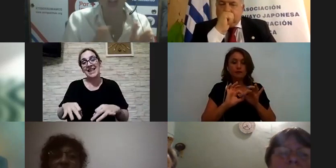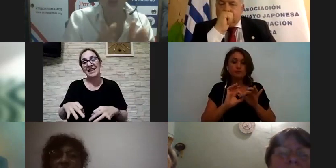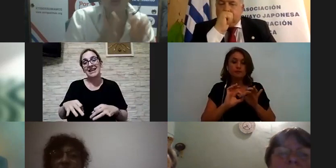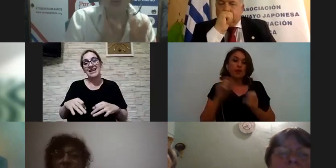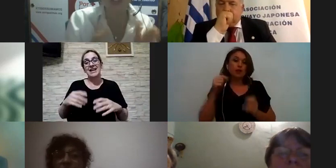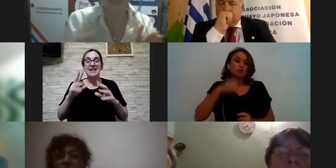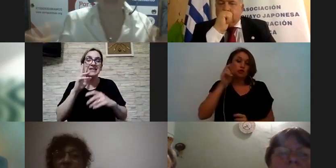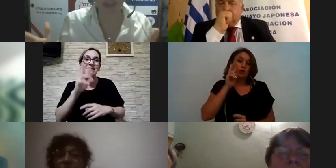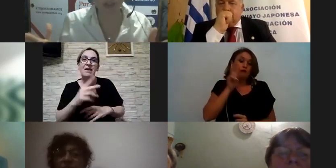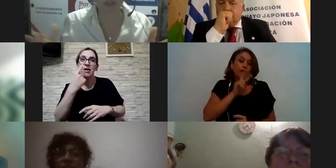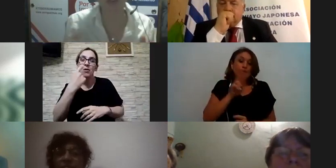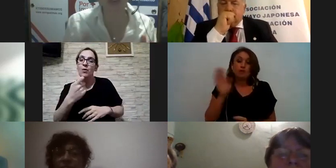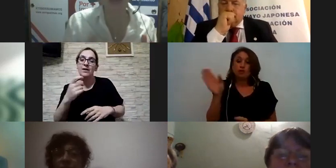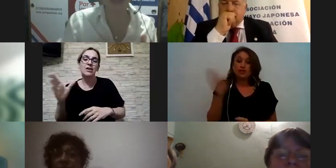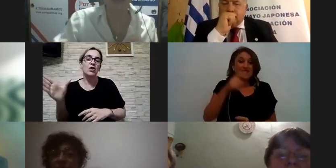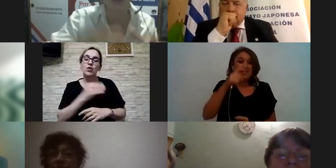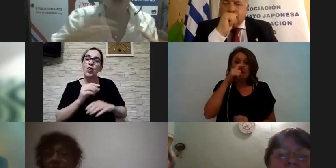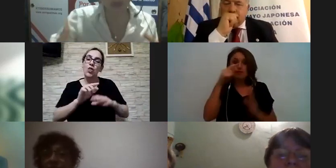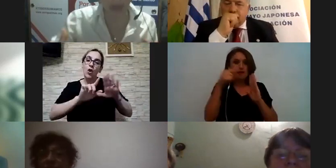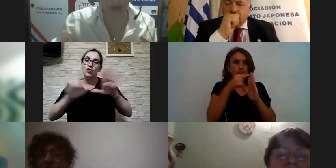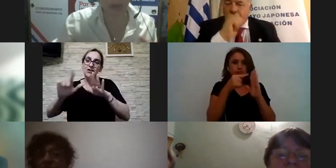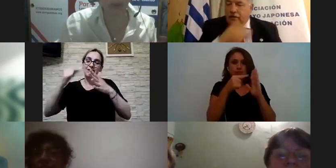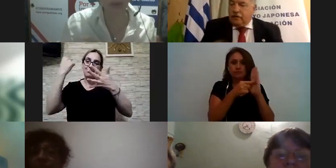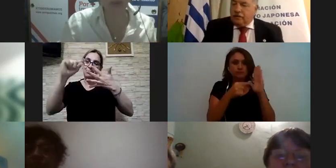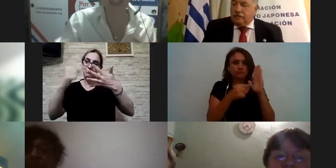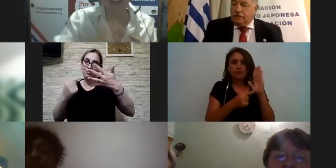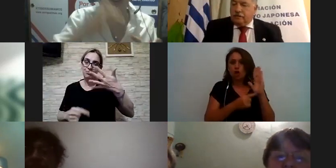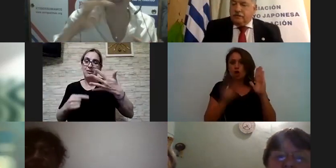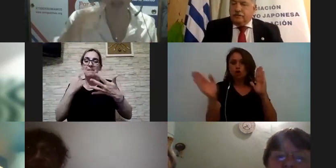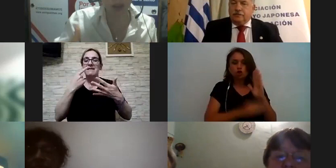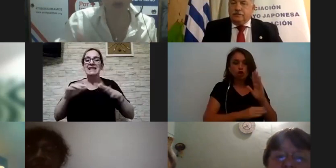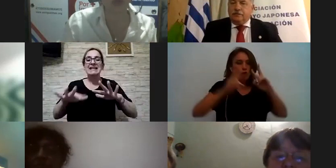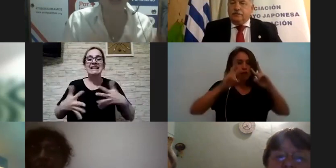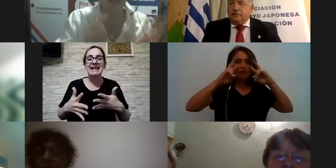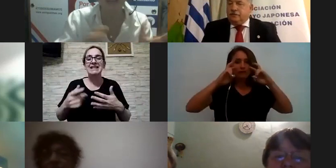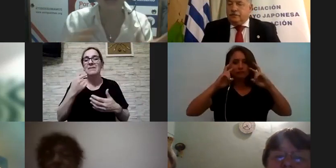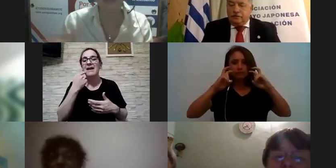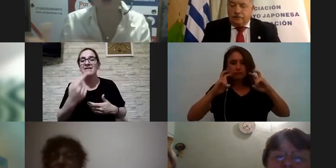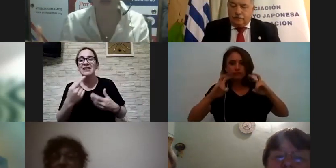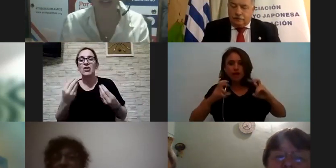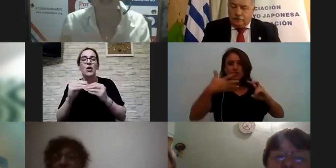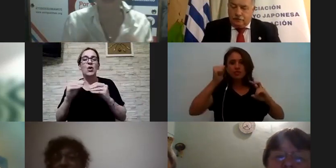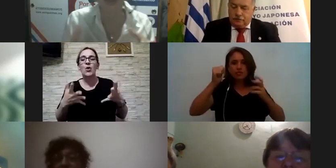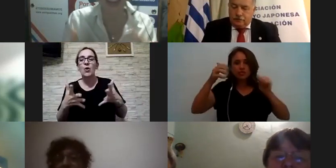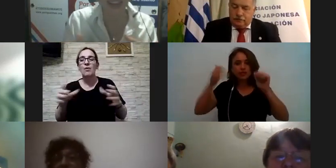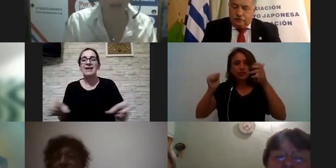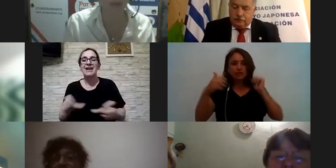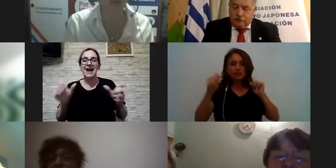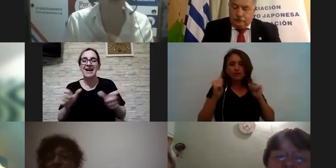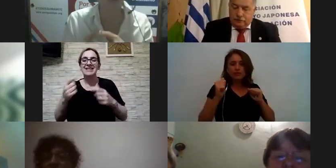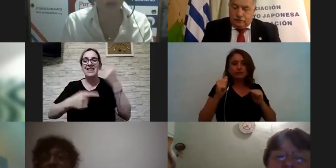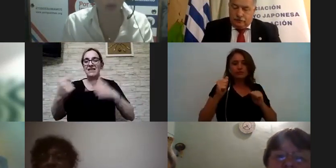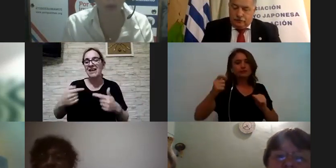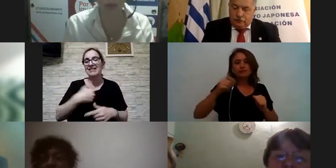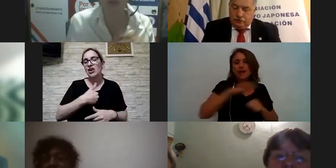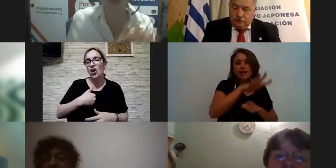ver todos los siete pasos son de diagnóstico porque uno va diagnosticando determinadas cosas distintas realidades por